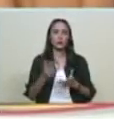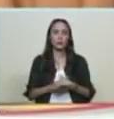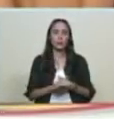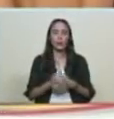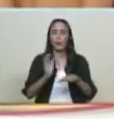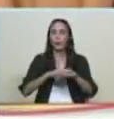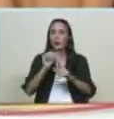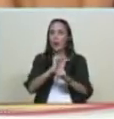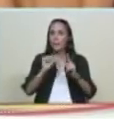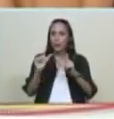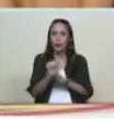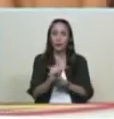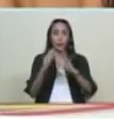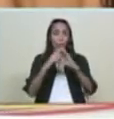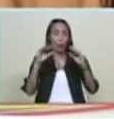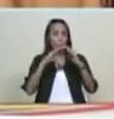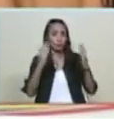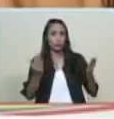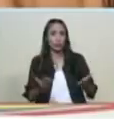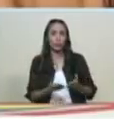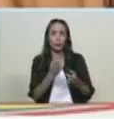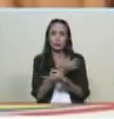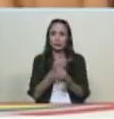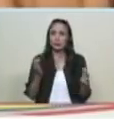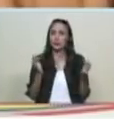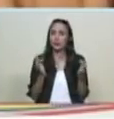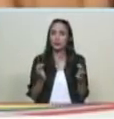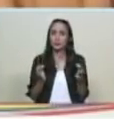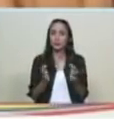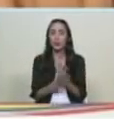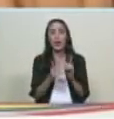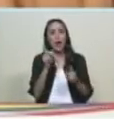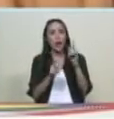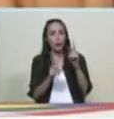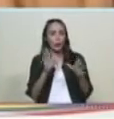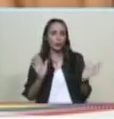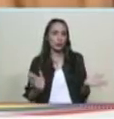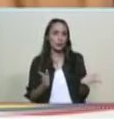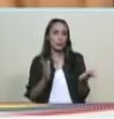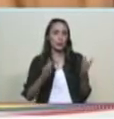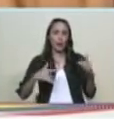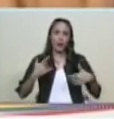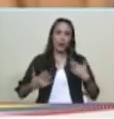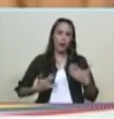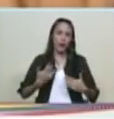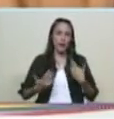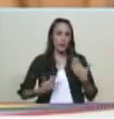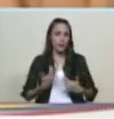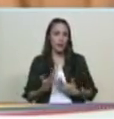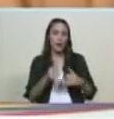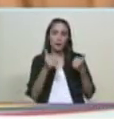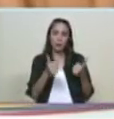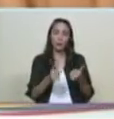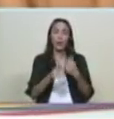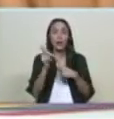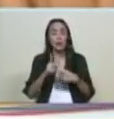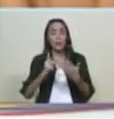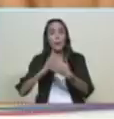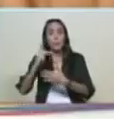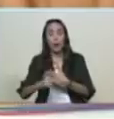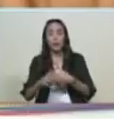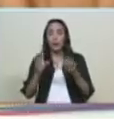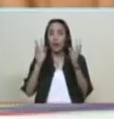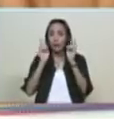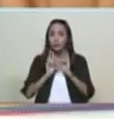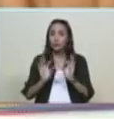ecosocialismo a nivel mundial asimismo mientras unos disfrutan también hay planes de mantenimiento que es una orden que usted ha dado mi